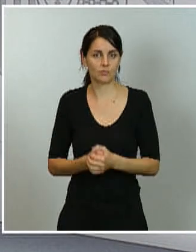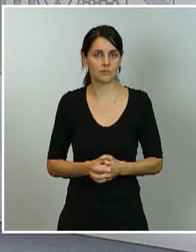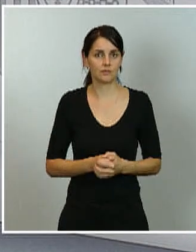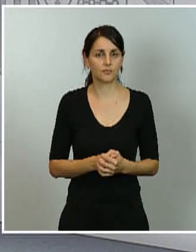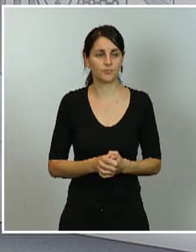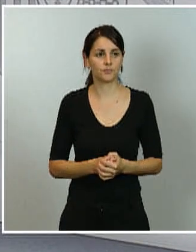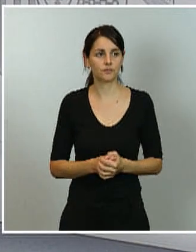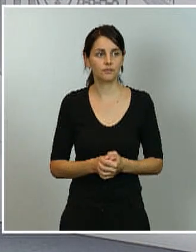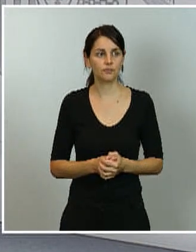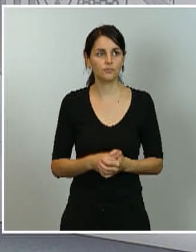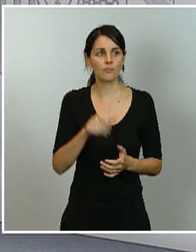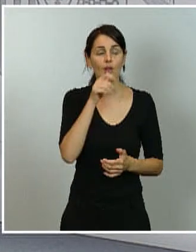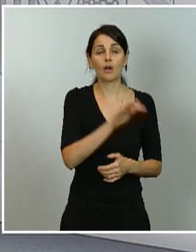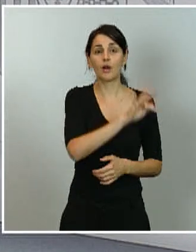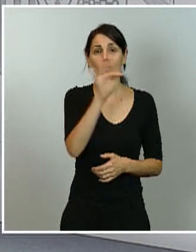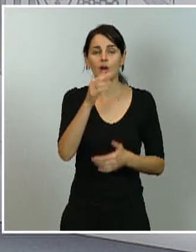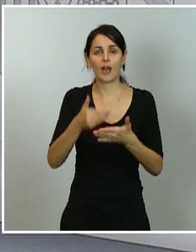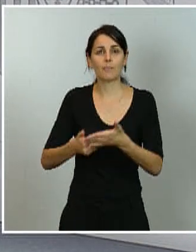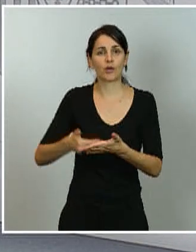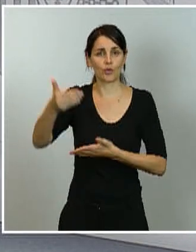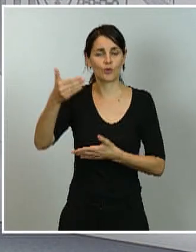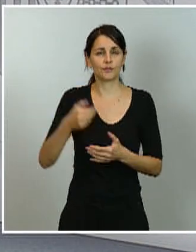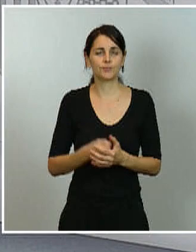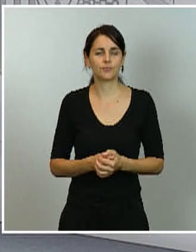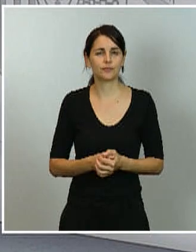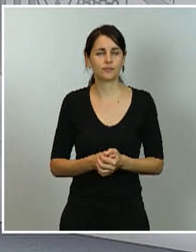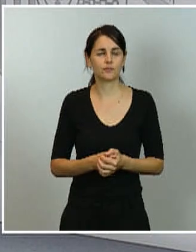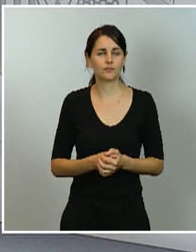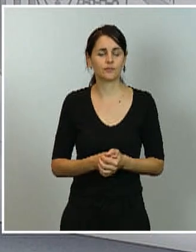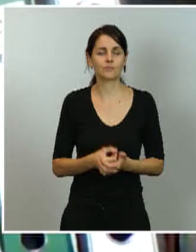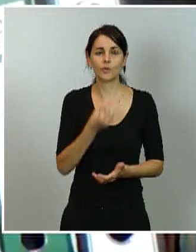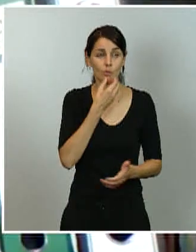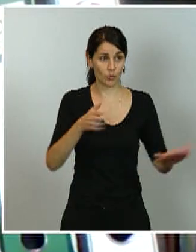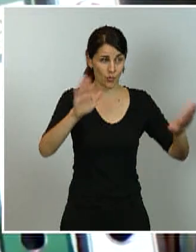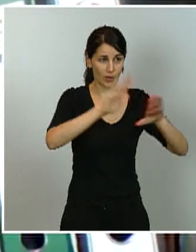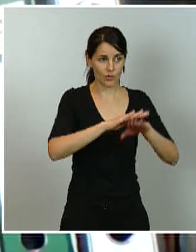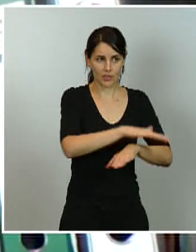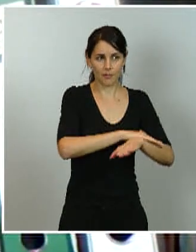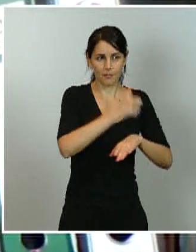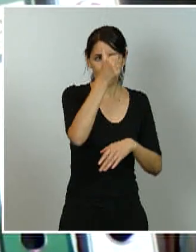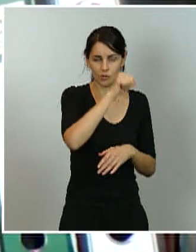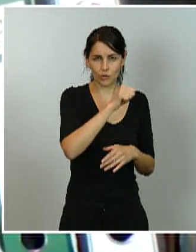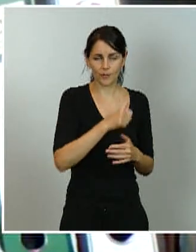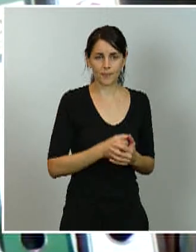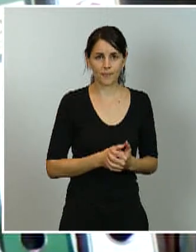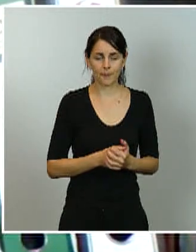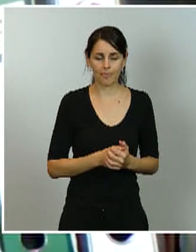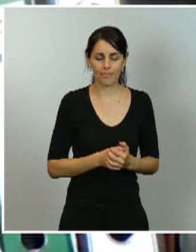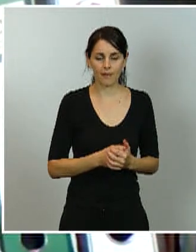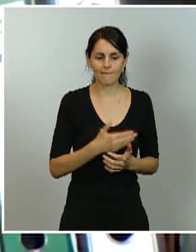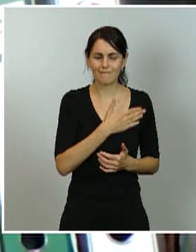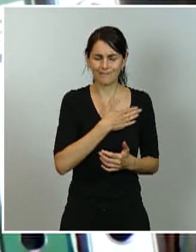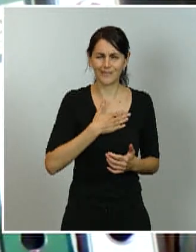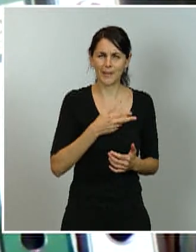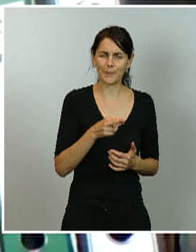Sí, hola, buenas noches, ministro. Quería insistir en el tema de los tres criterios